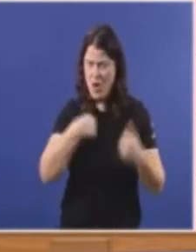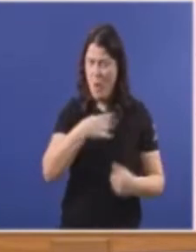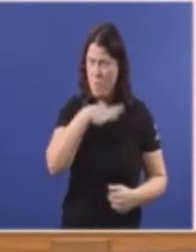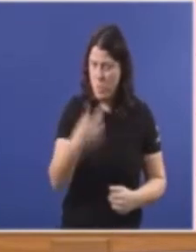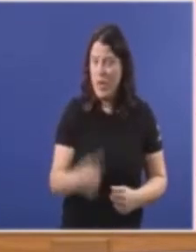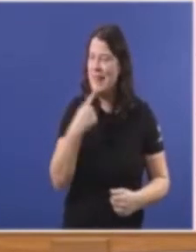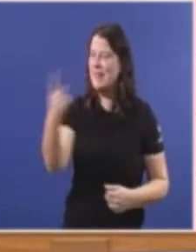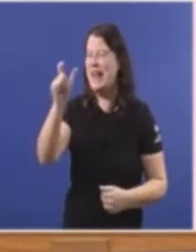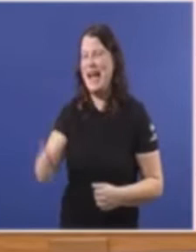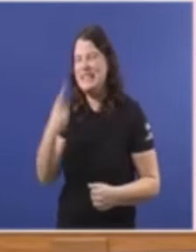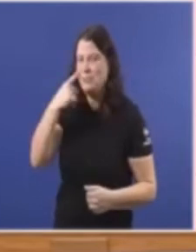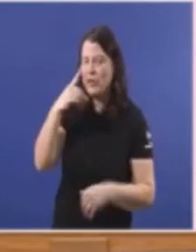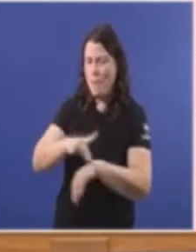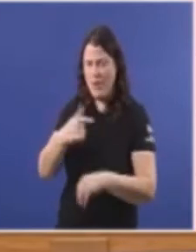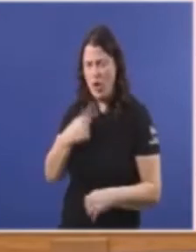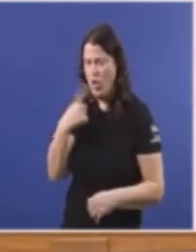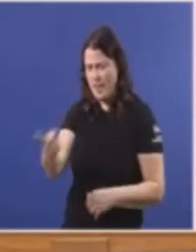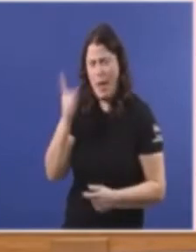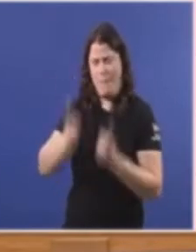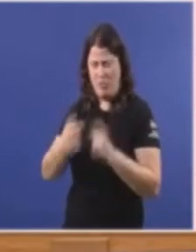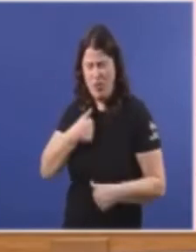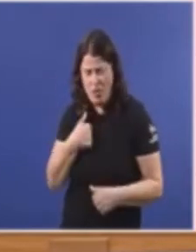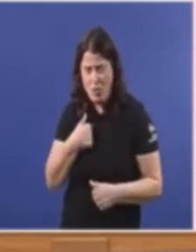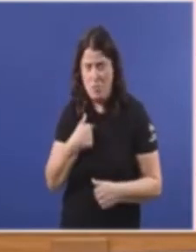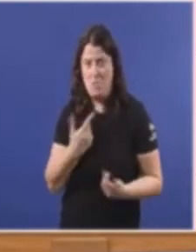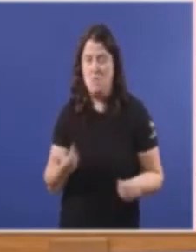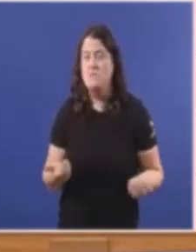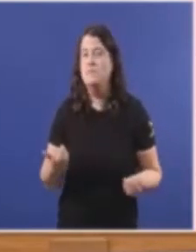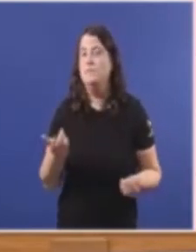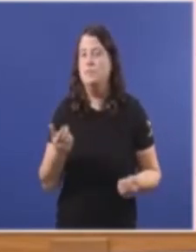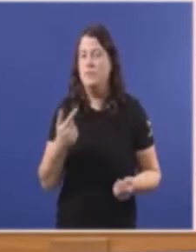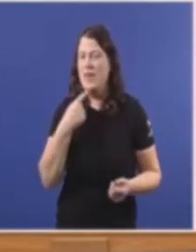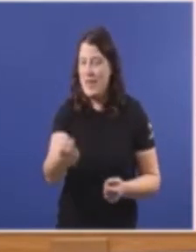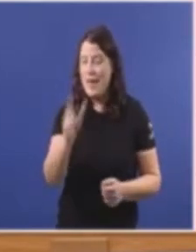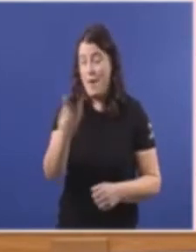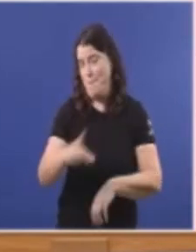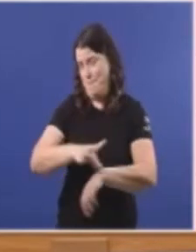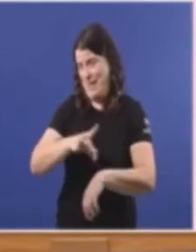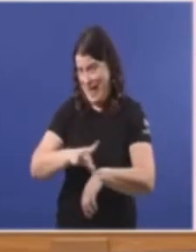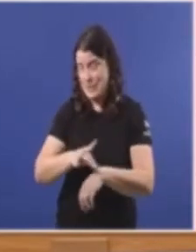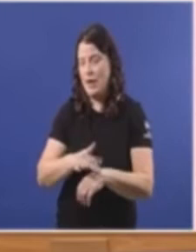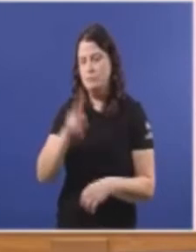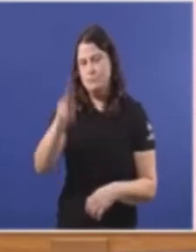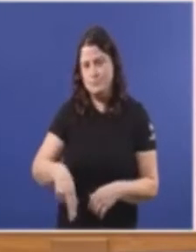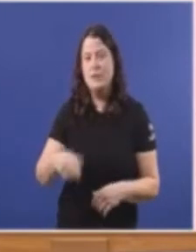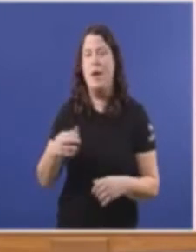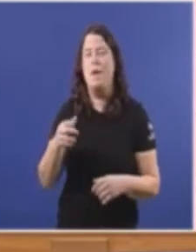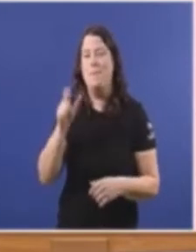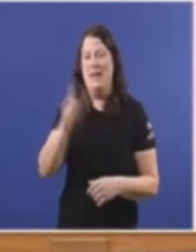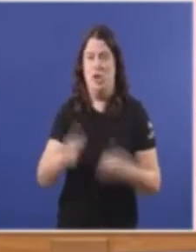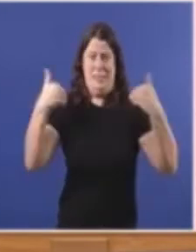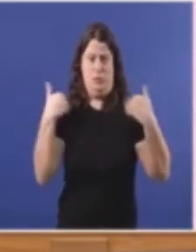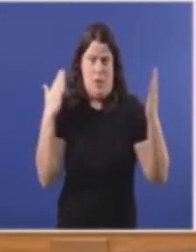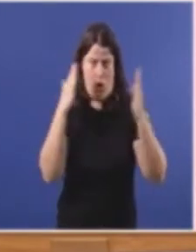decirle a un inspector médico Que ten que facer Vostedes E está dicindo a pediatra Que é unha persona Sin responsabilidade